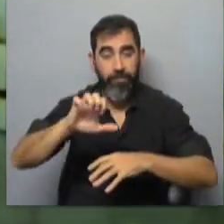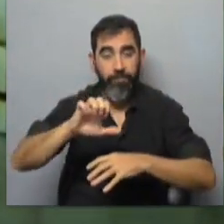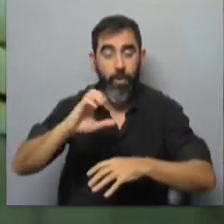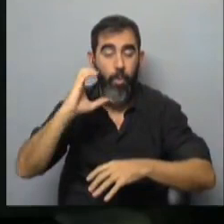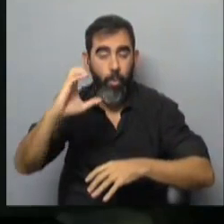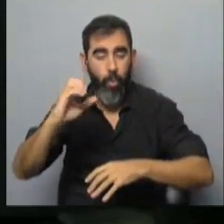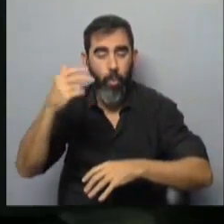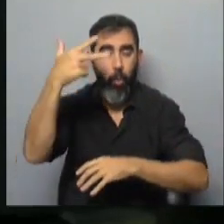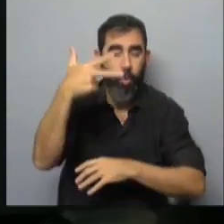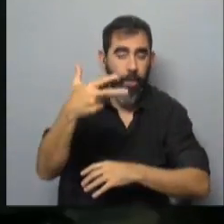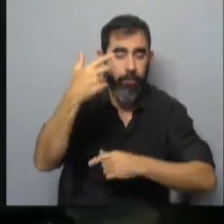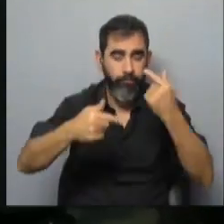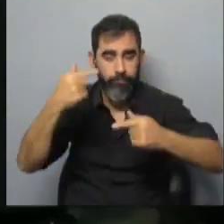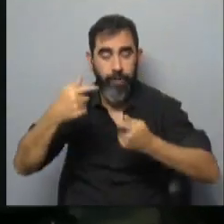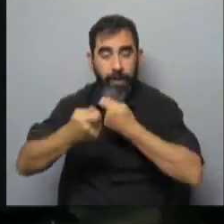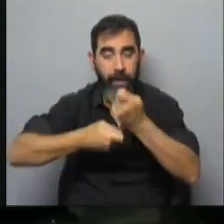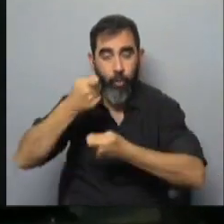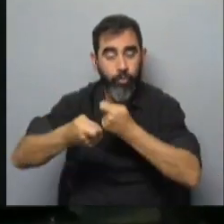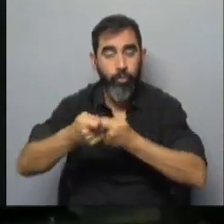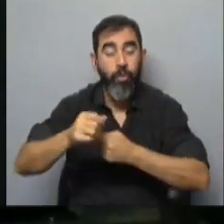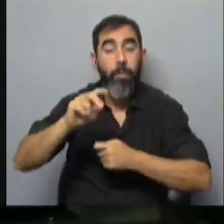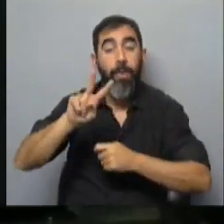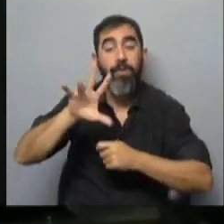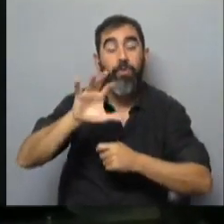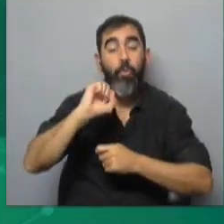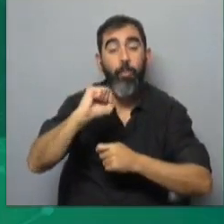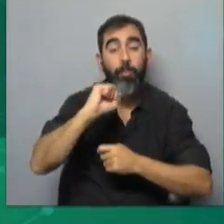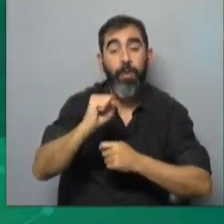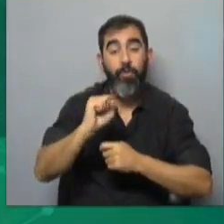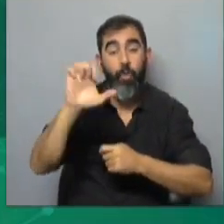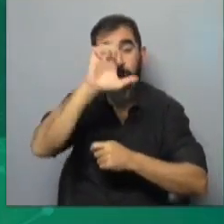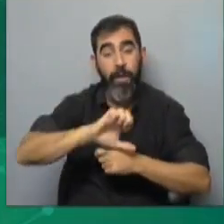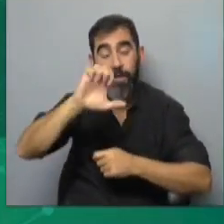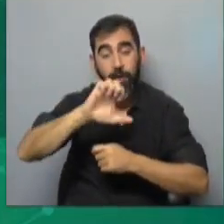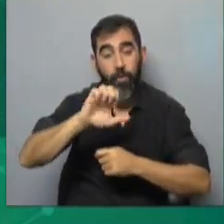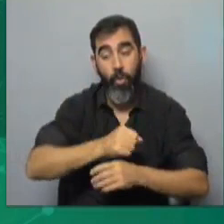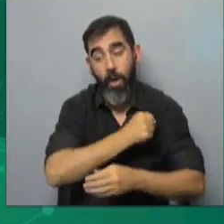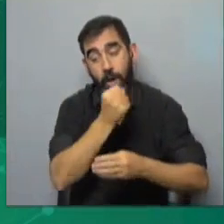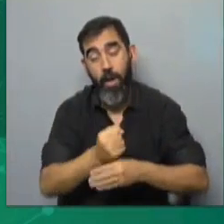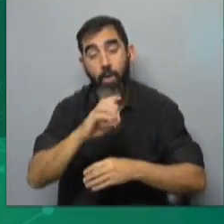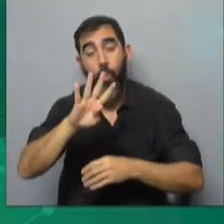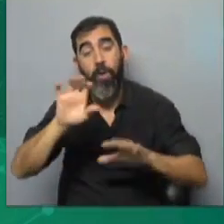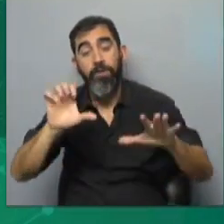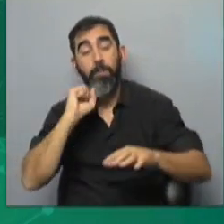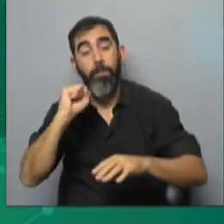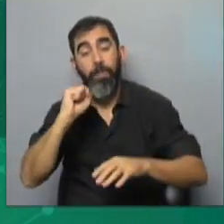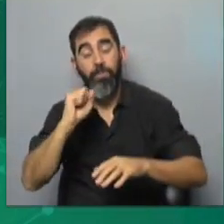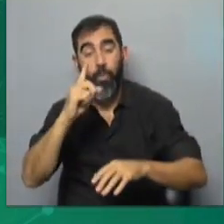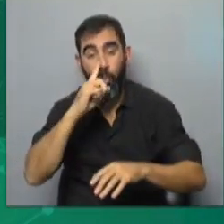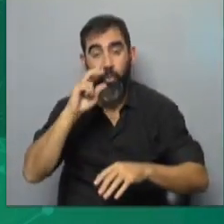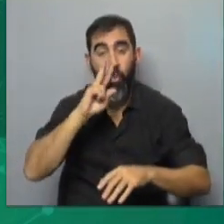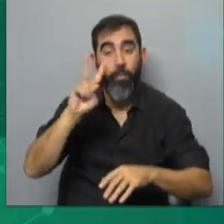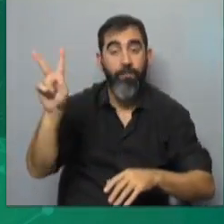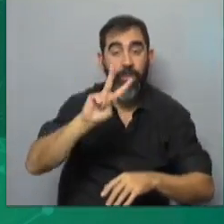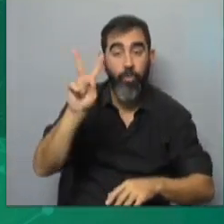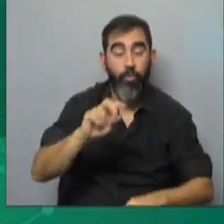clubes, hoteles y todo tipo de comercios, pasó de 25,8 pesos en enero de 2020 a 46,3 pesos en junio de